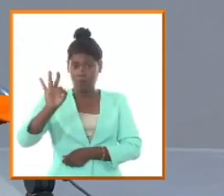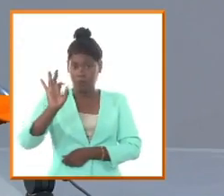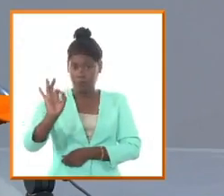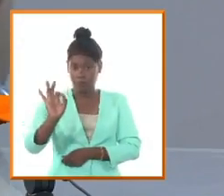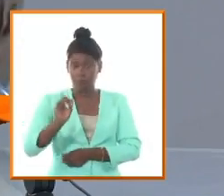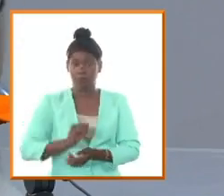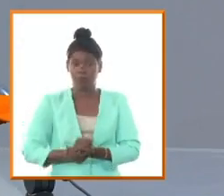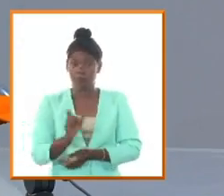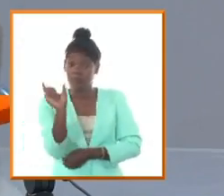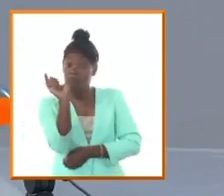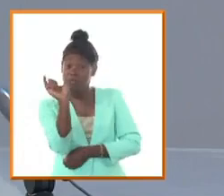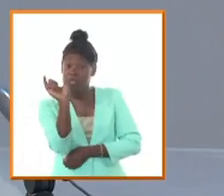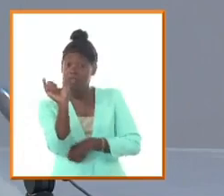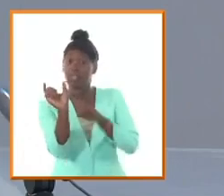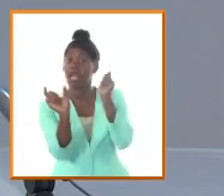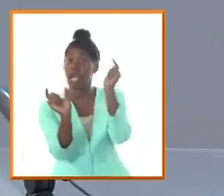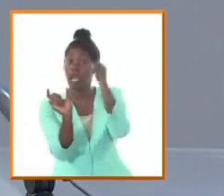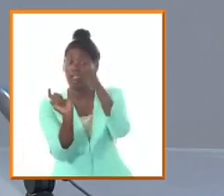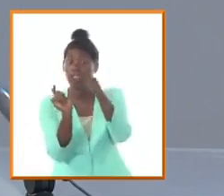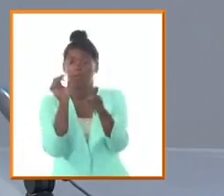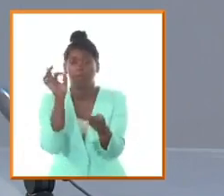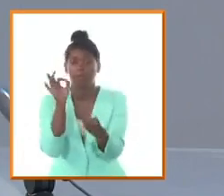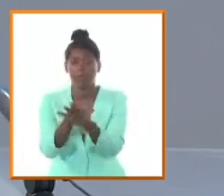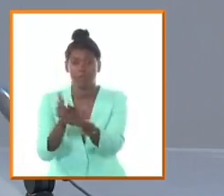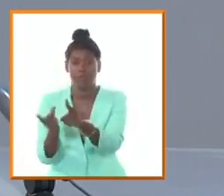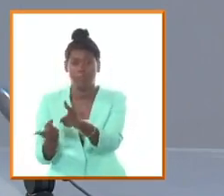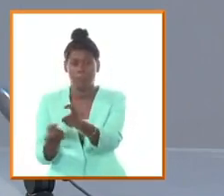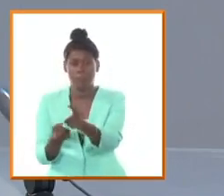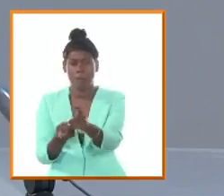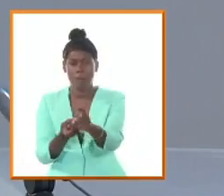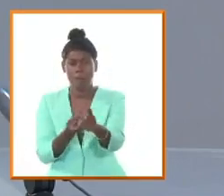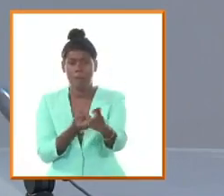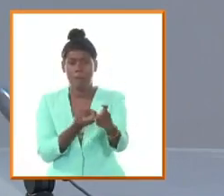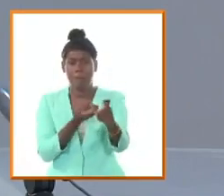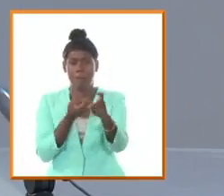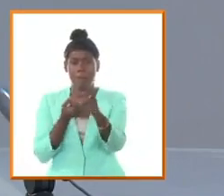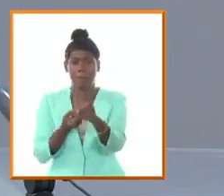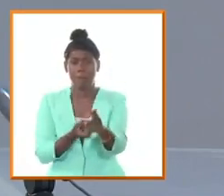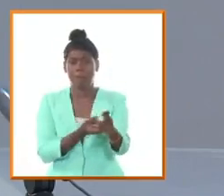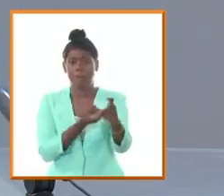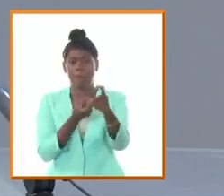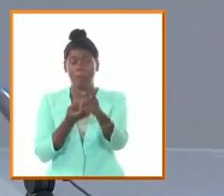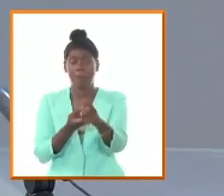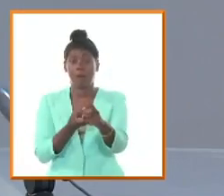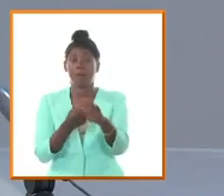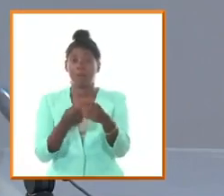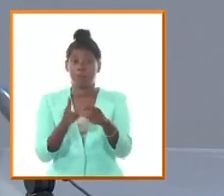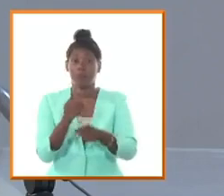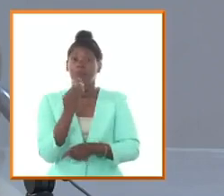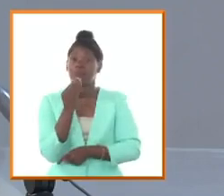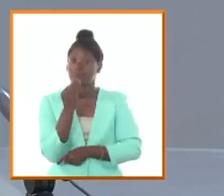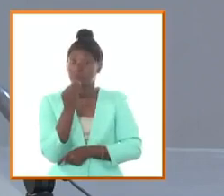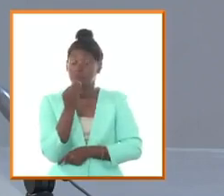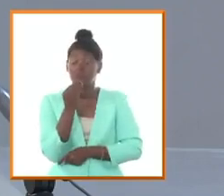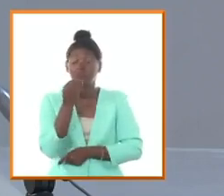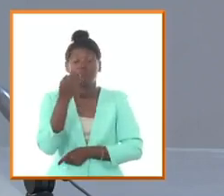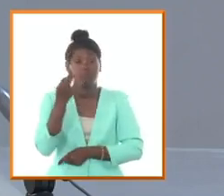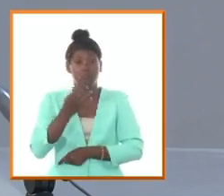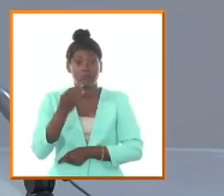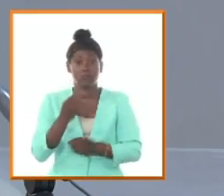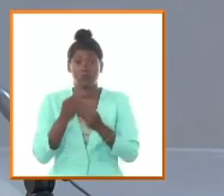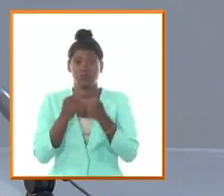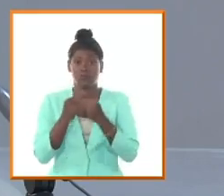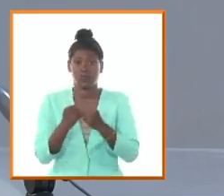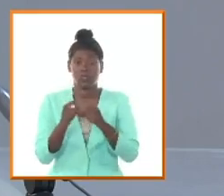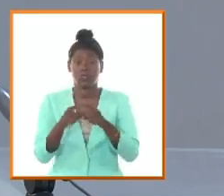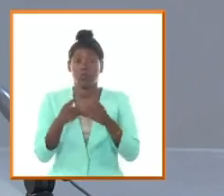formó parte y se convirtió dentro de ellas en uno de los líderes más importantes de esta búsqueda de la unidad la compleja búsqueda